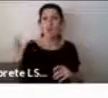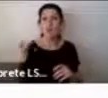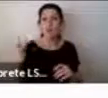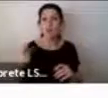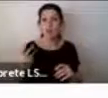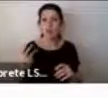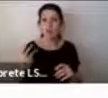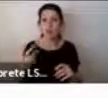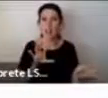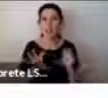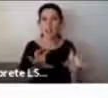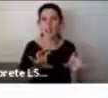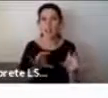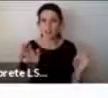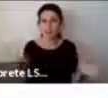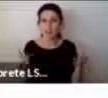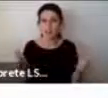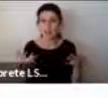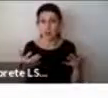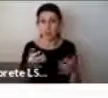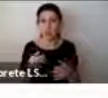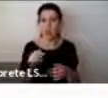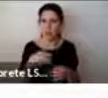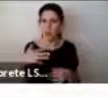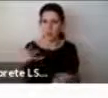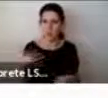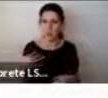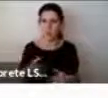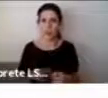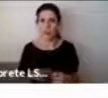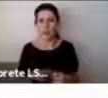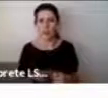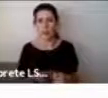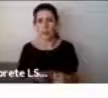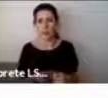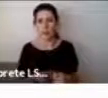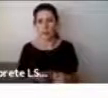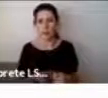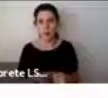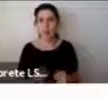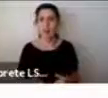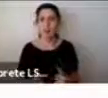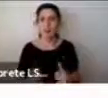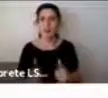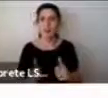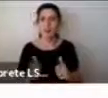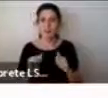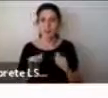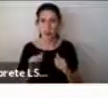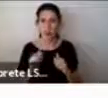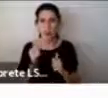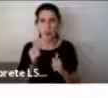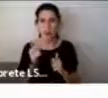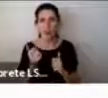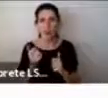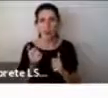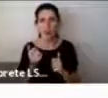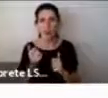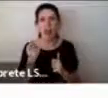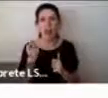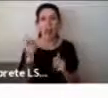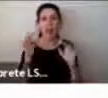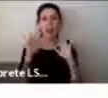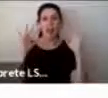este es un punto importante porque uno de los desafíos es poder entender el impacto que tiene el ambiente